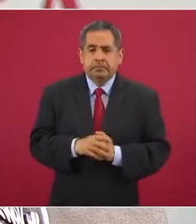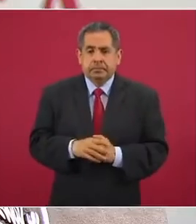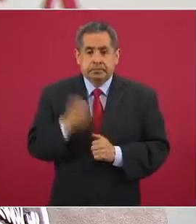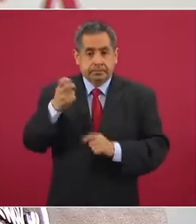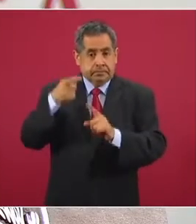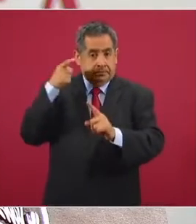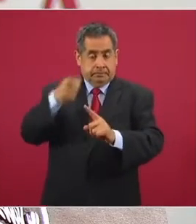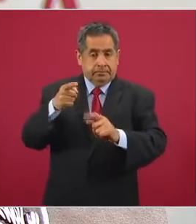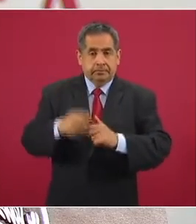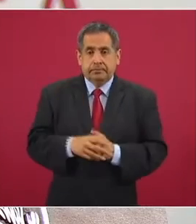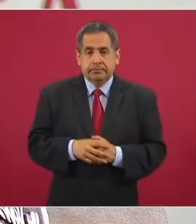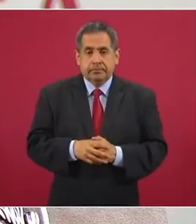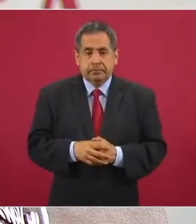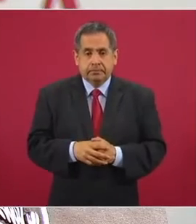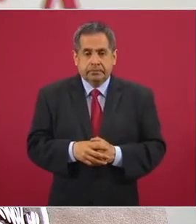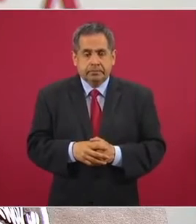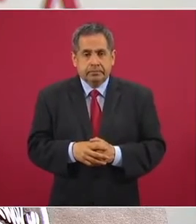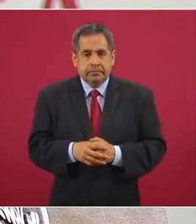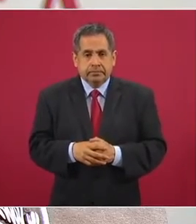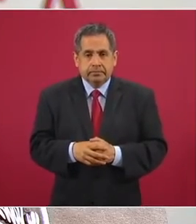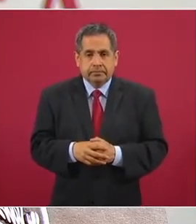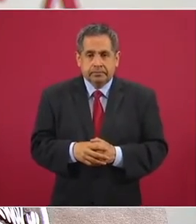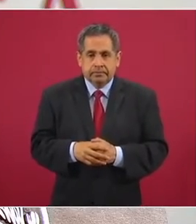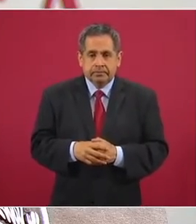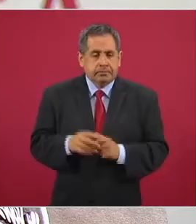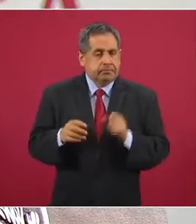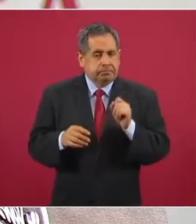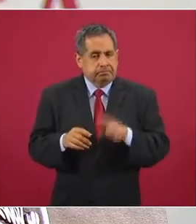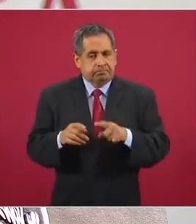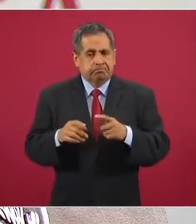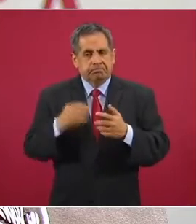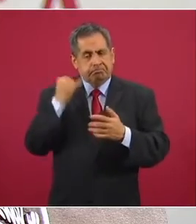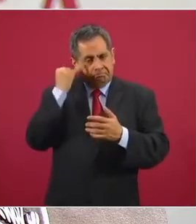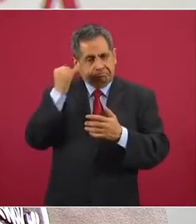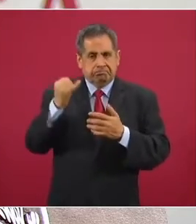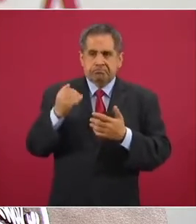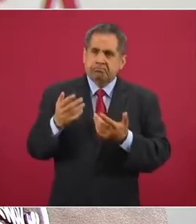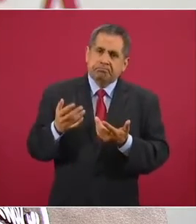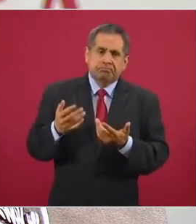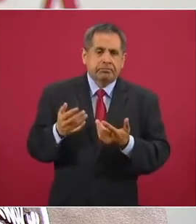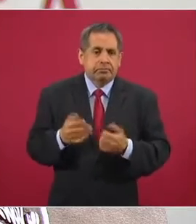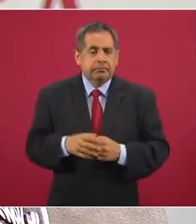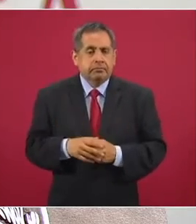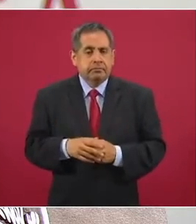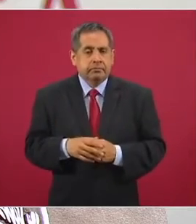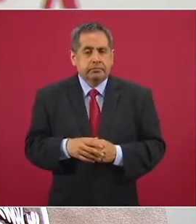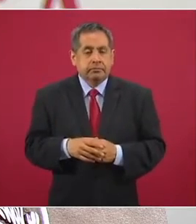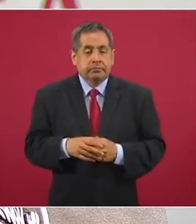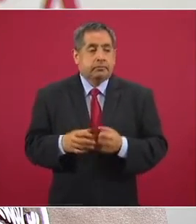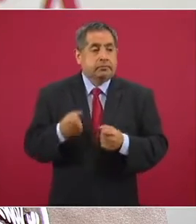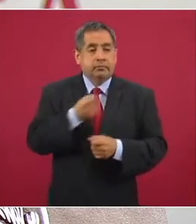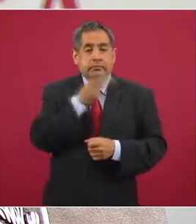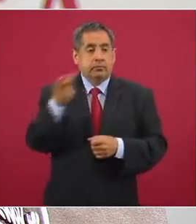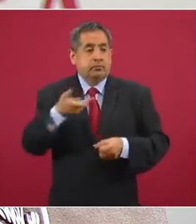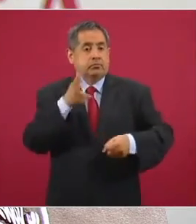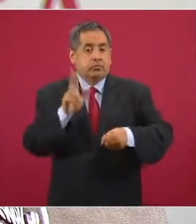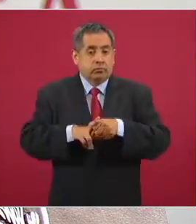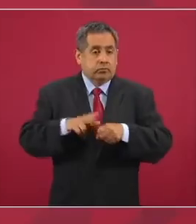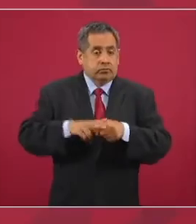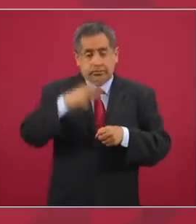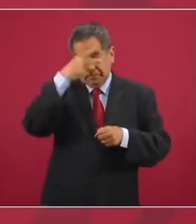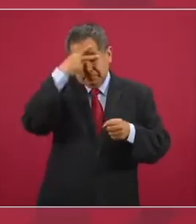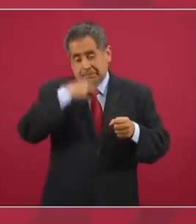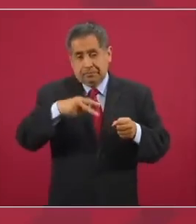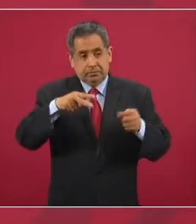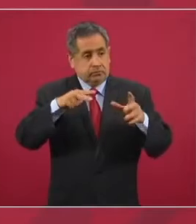propósito, los hospitales privados de México